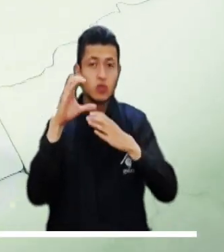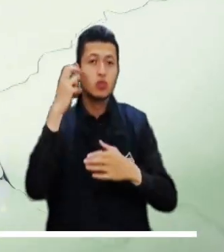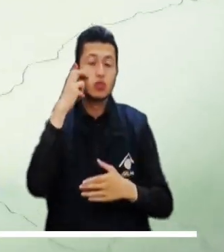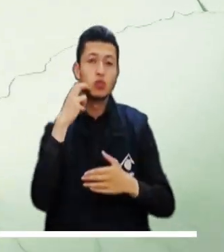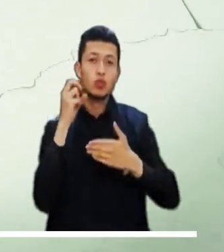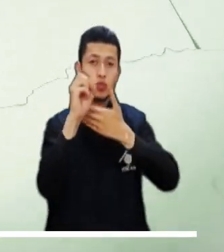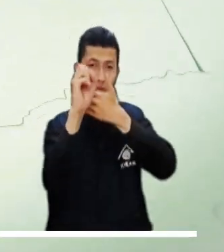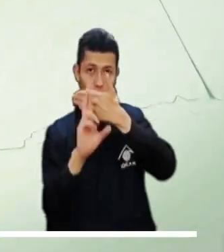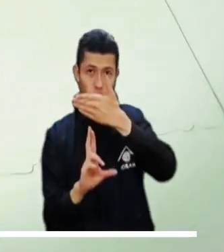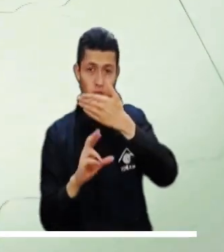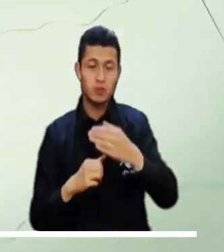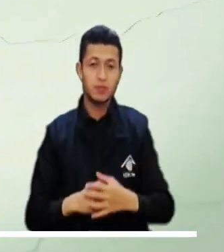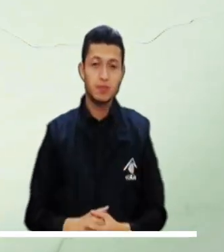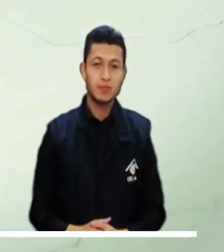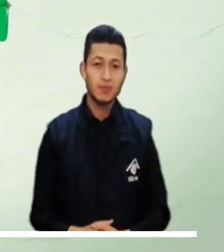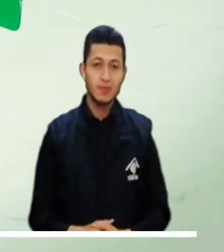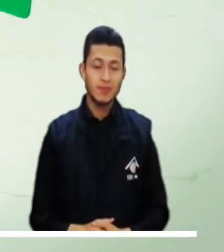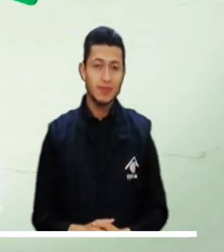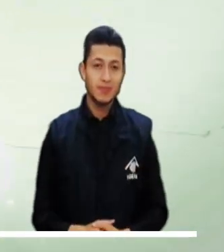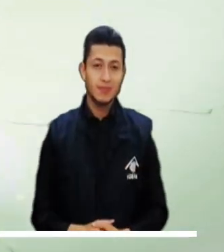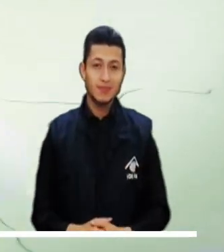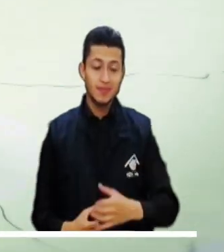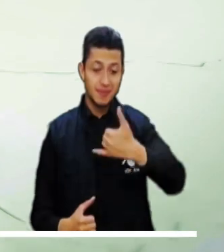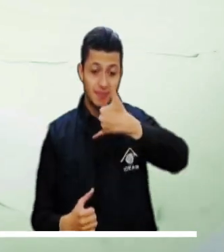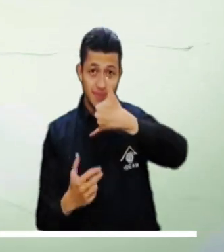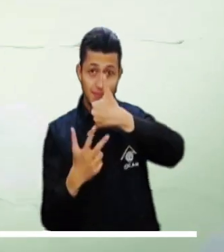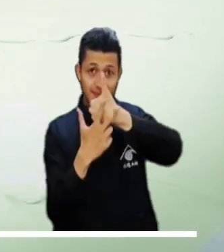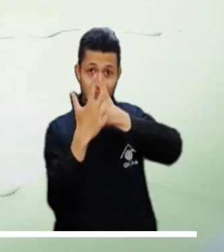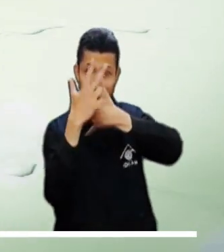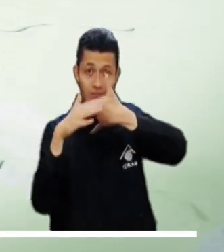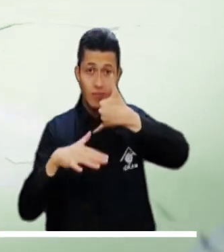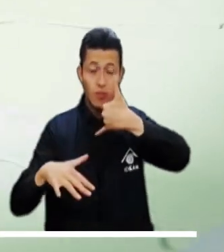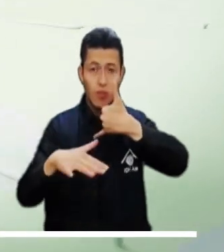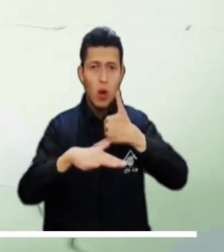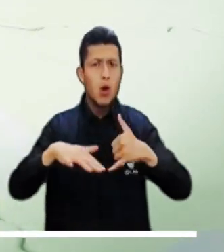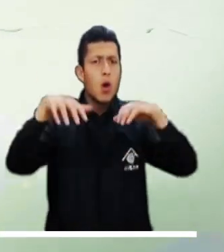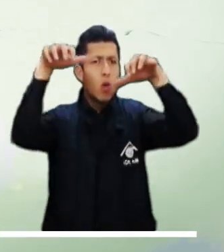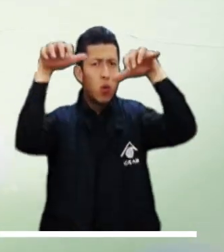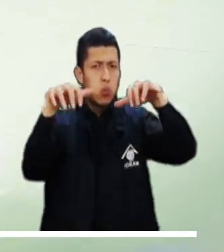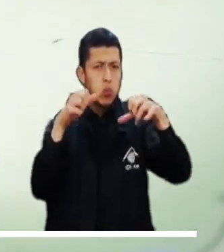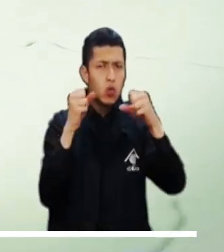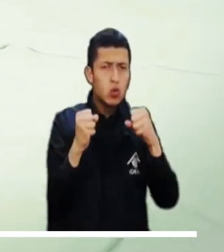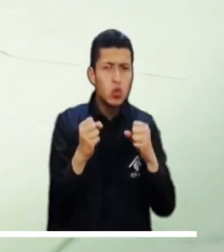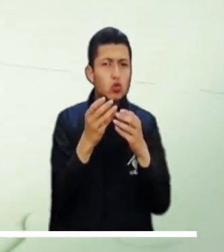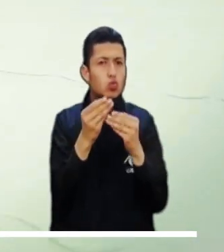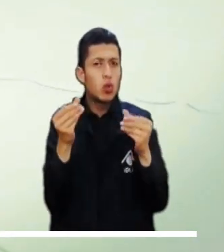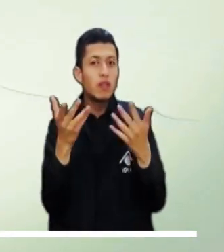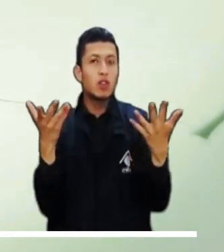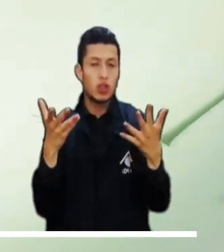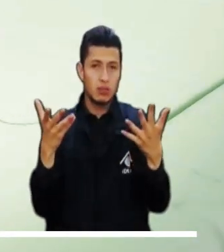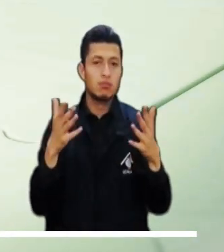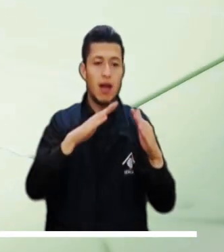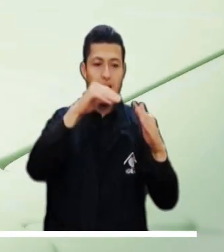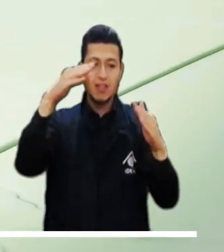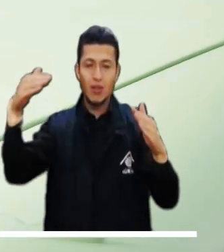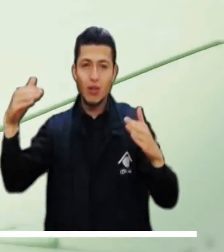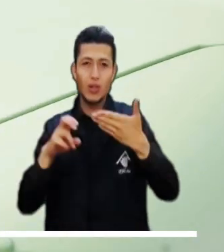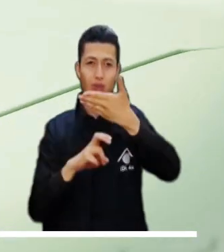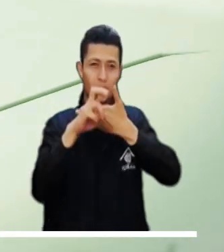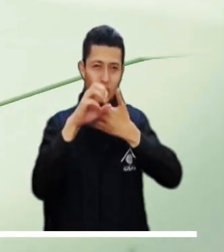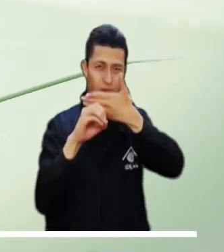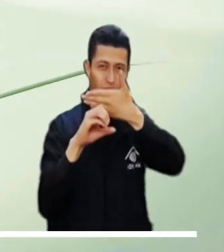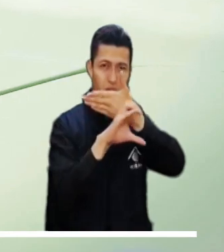Chocó. En la región andina se prevén lluvias de diferente intensidad sobre Antioquia, norte y occidente de